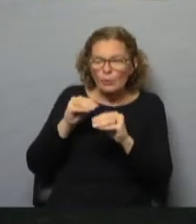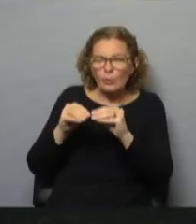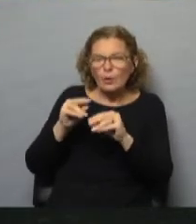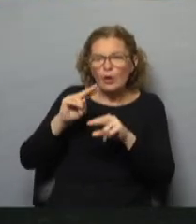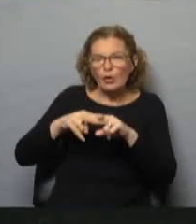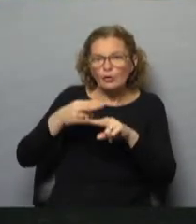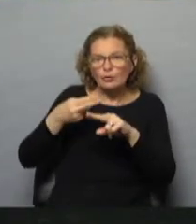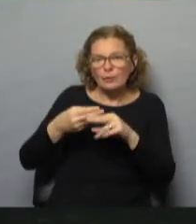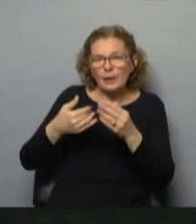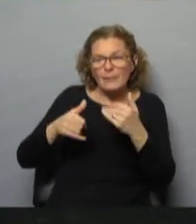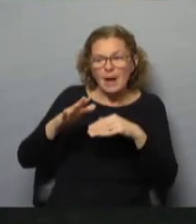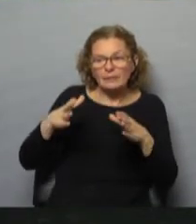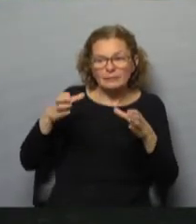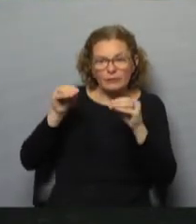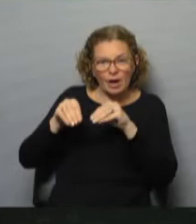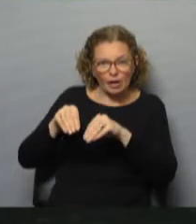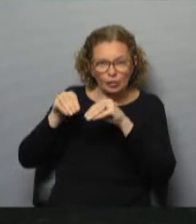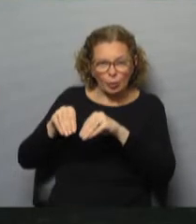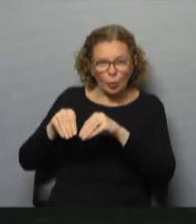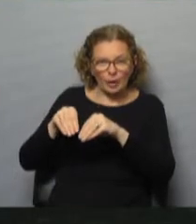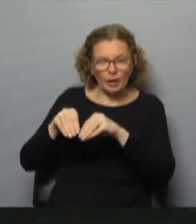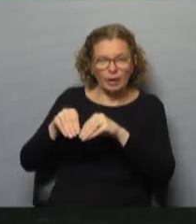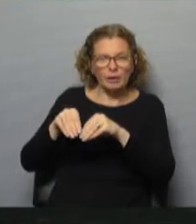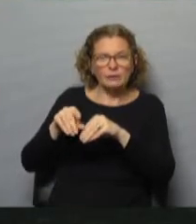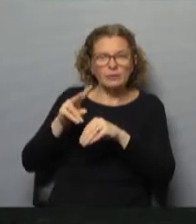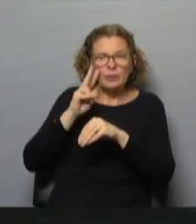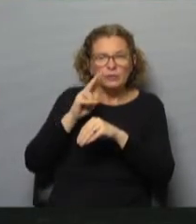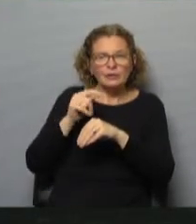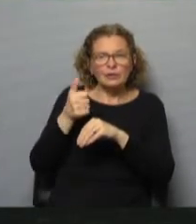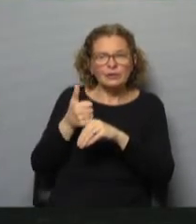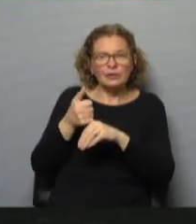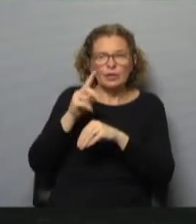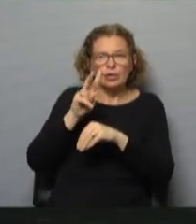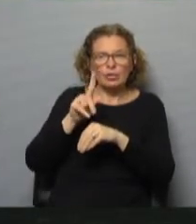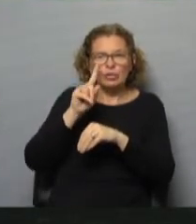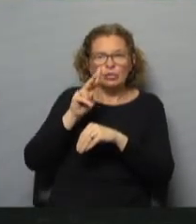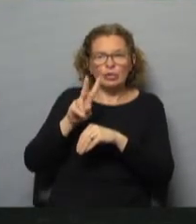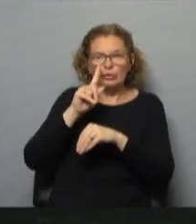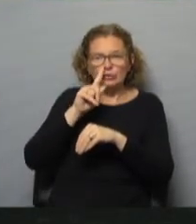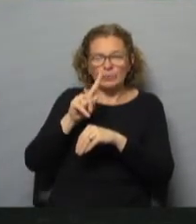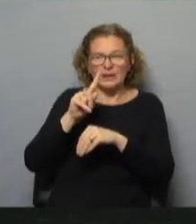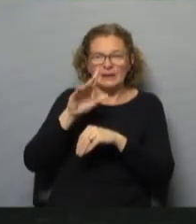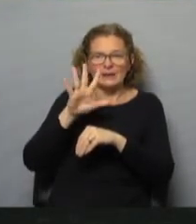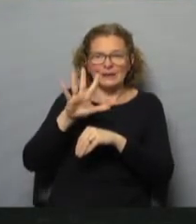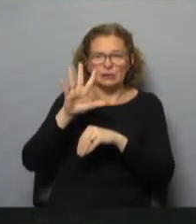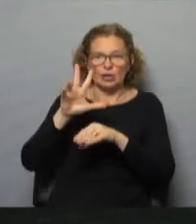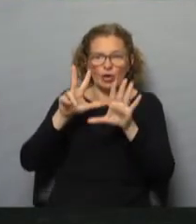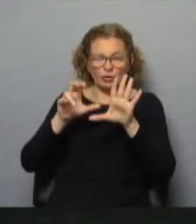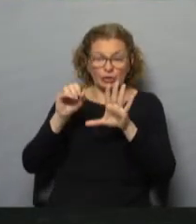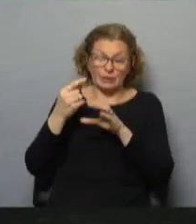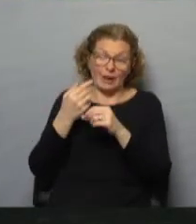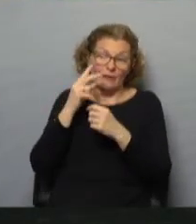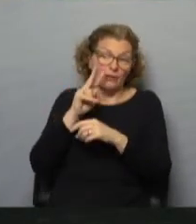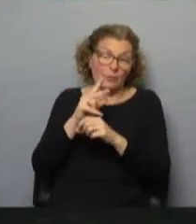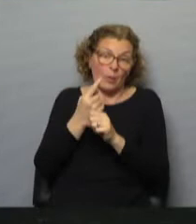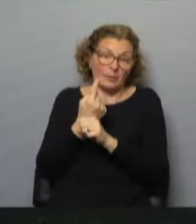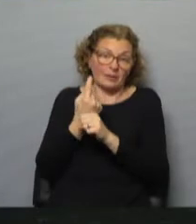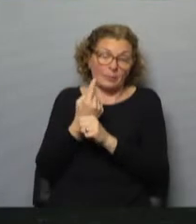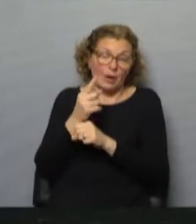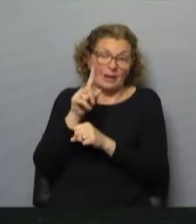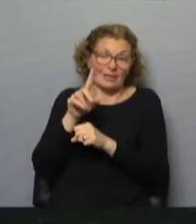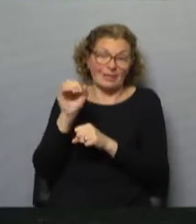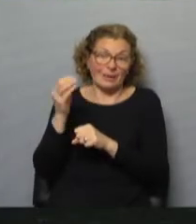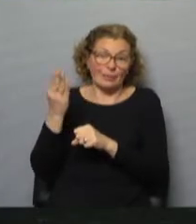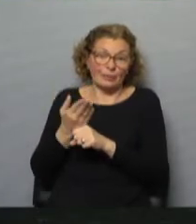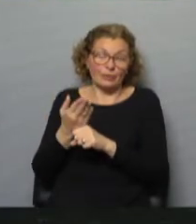funcionamiento más contenedores. Estábamos viendo recién de esos 12.580 que íbamos al principio. El 10%